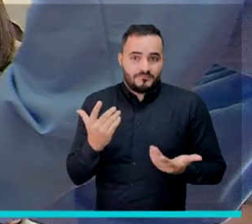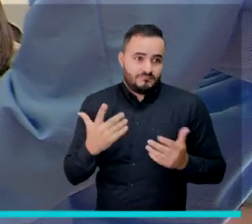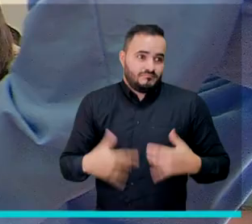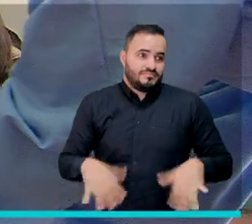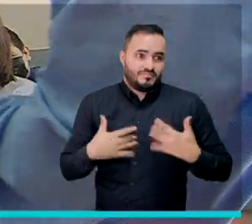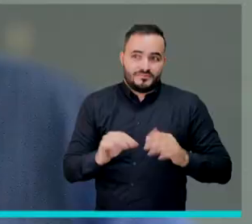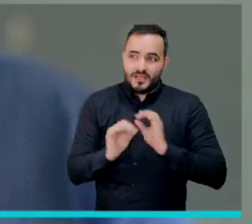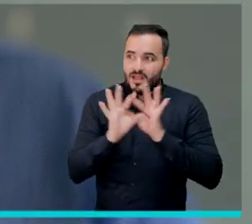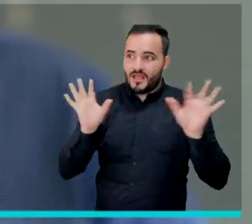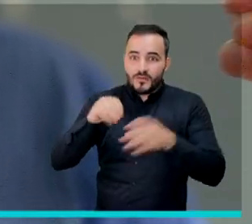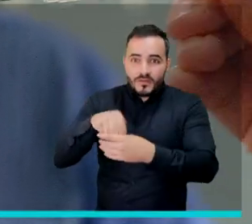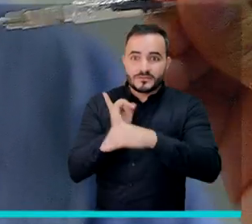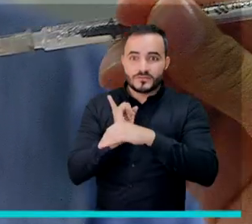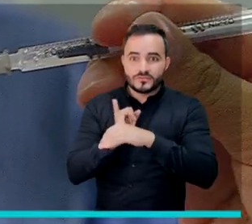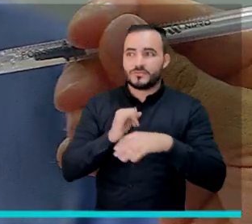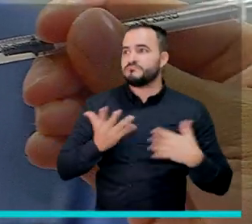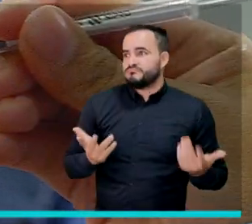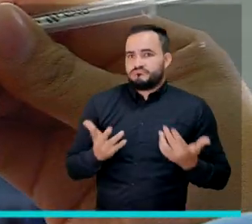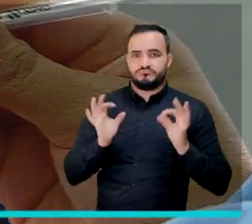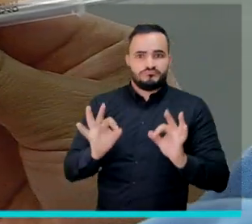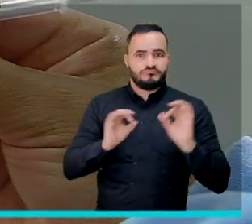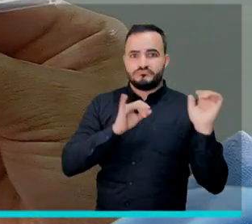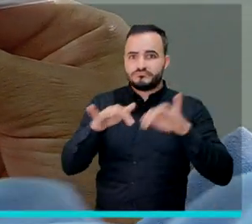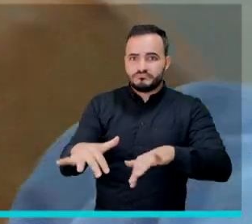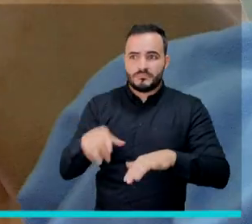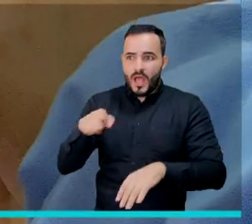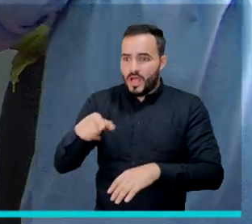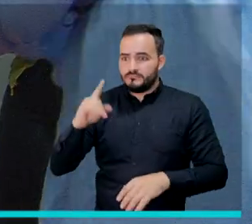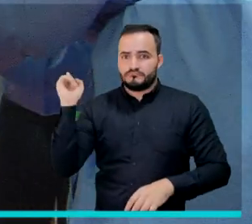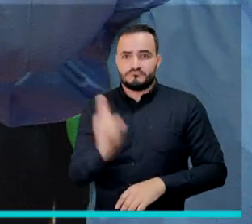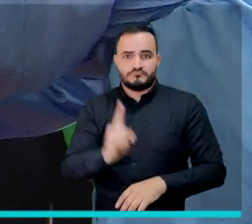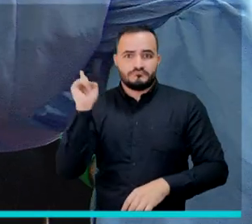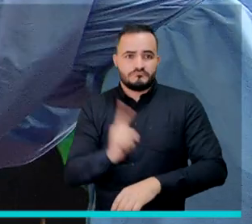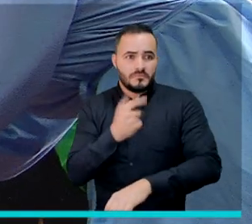más que la jornada sea como tan ágil y tan eficiente.